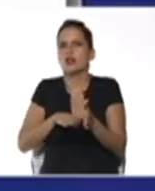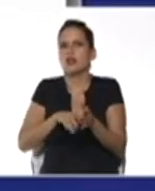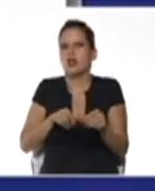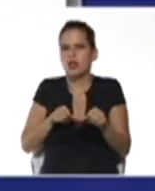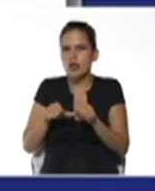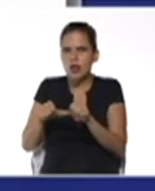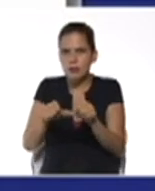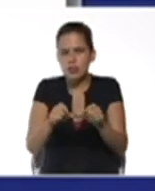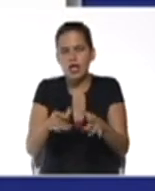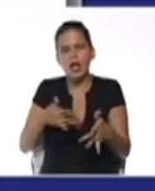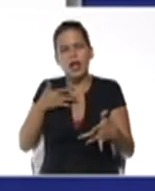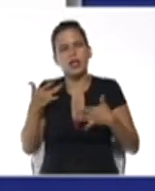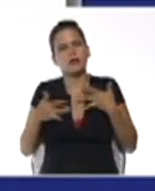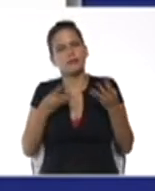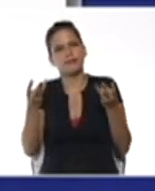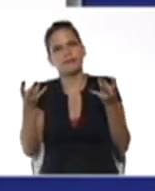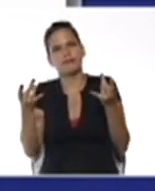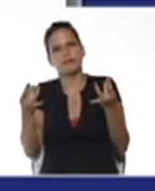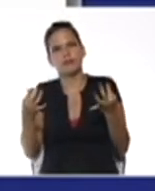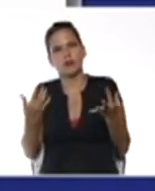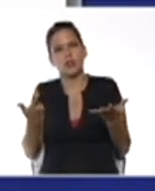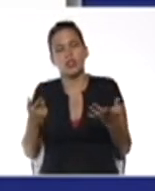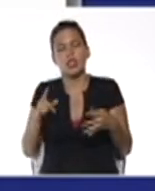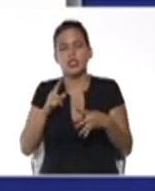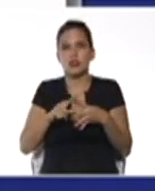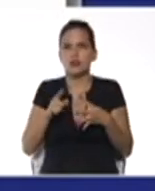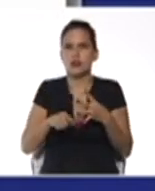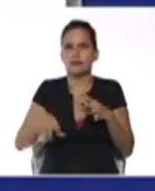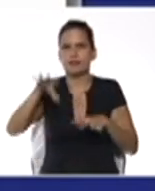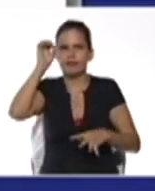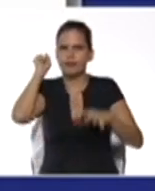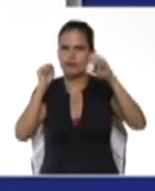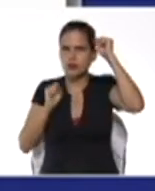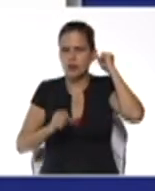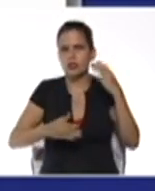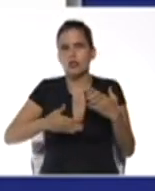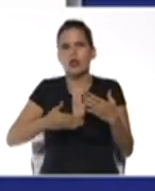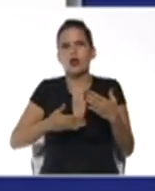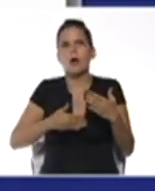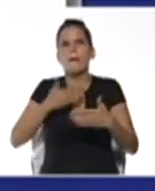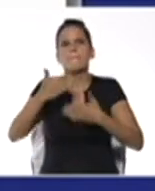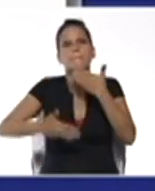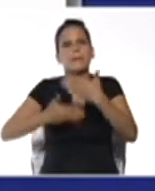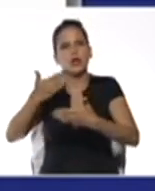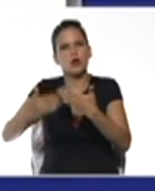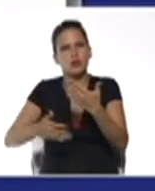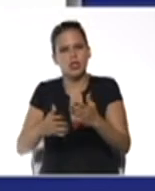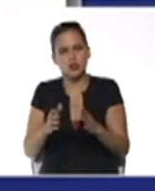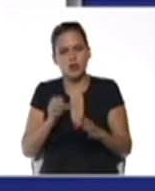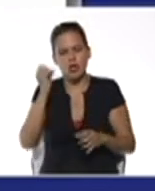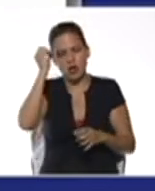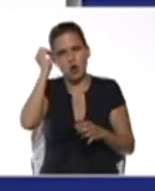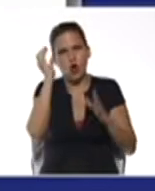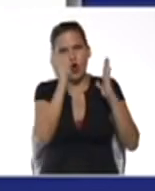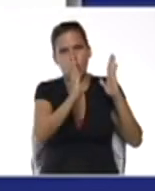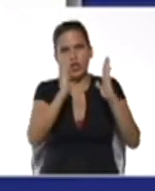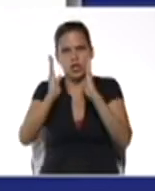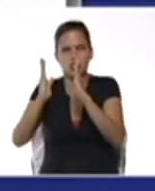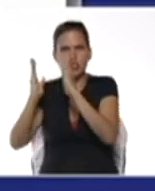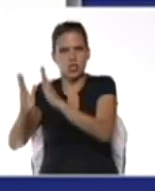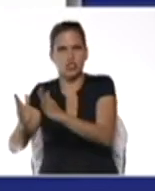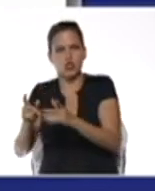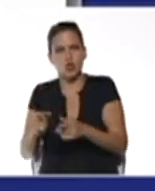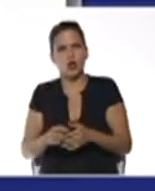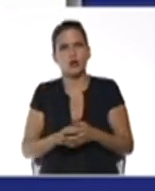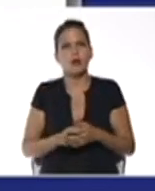numéricas y a esas destrezas que deben adquirir en cuanto a los procesos de seriación de clasificación de poder ordenar